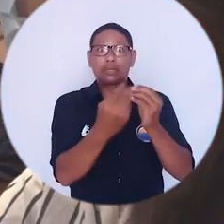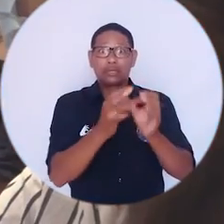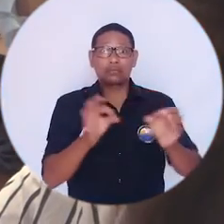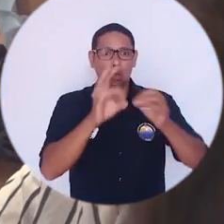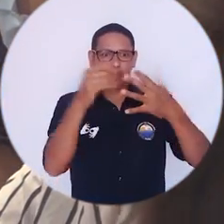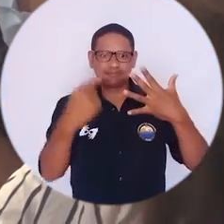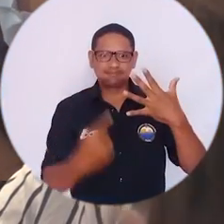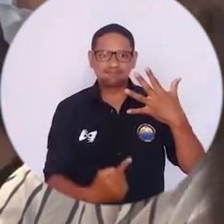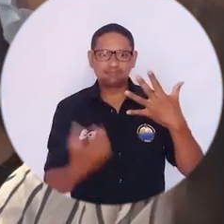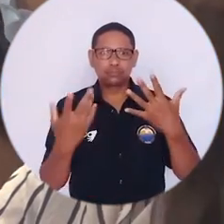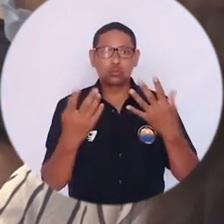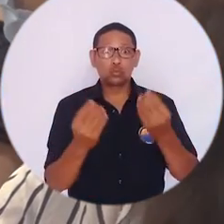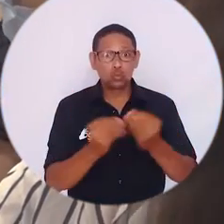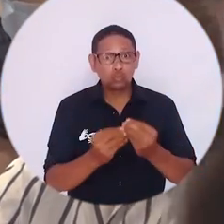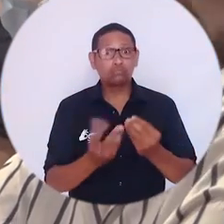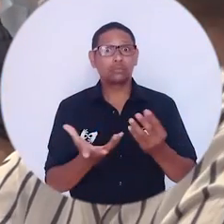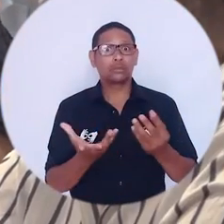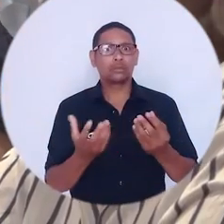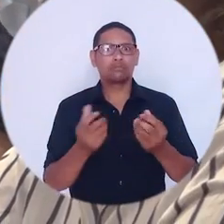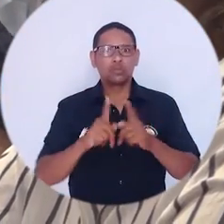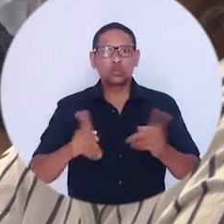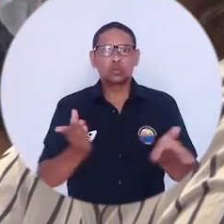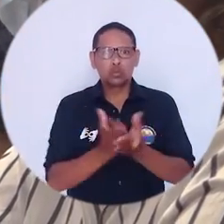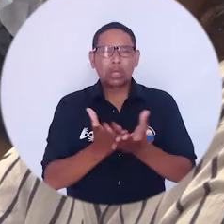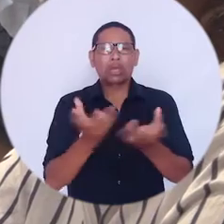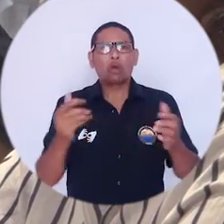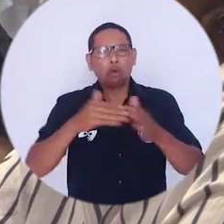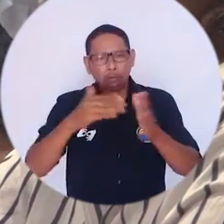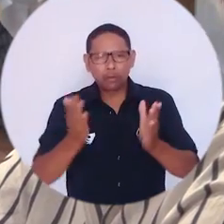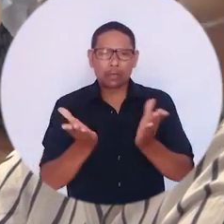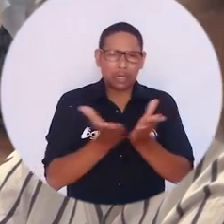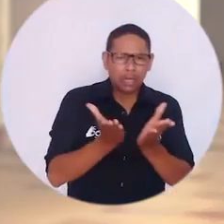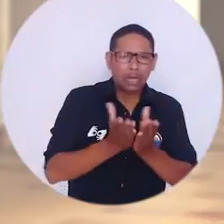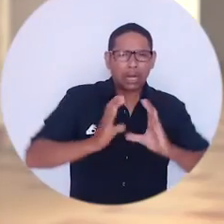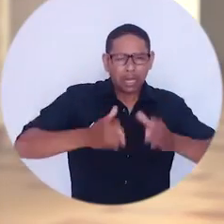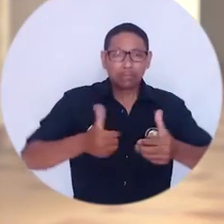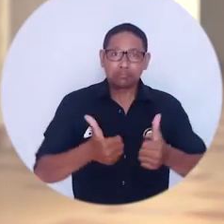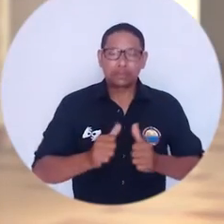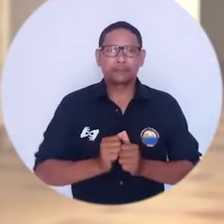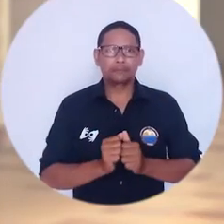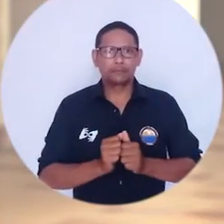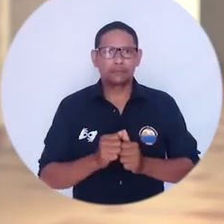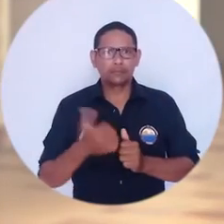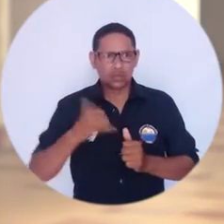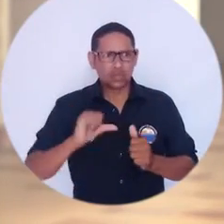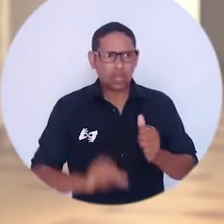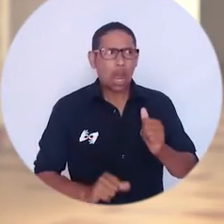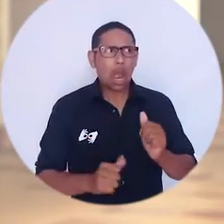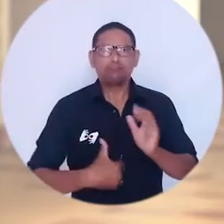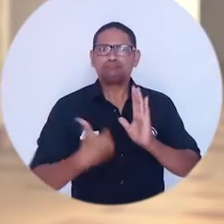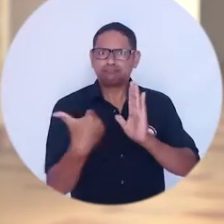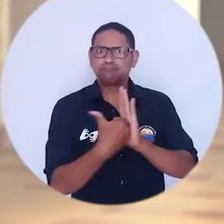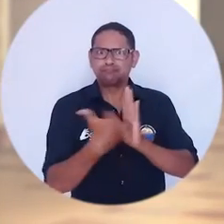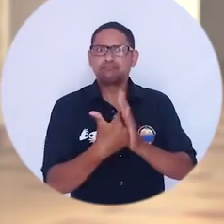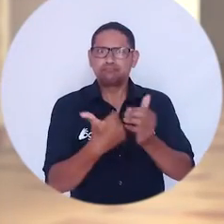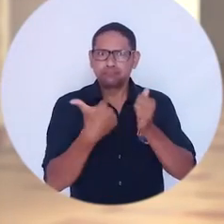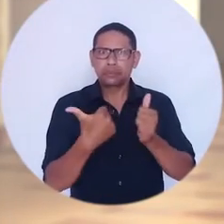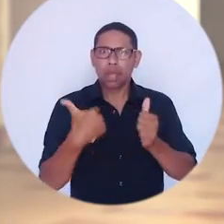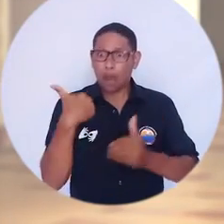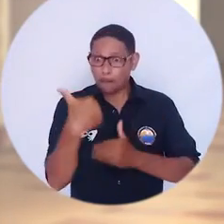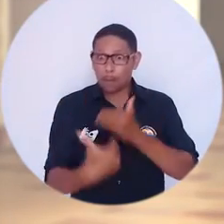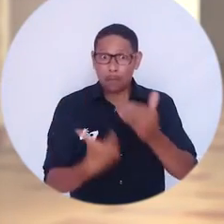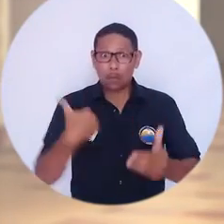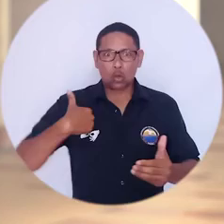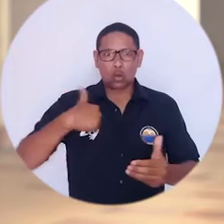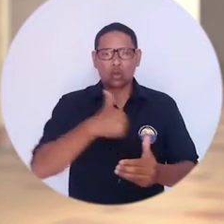para brindar garantías a la comunidad estudiantil que decida, pues, voluntariamente retornar a clase. Se nos están brindando todas las garantías necesarias para poder conseguir un retorno